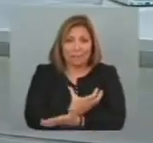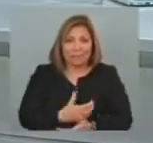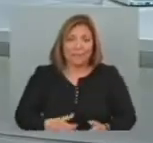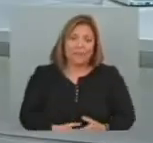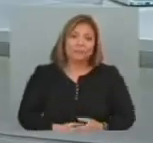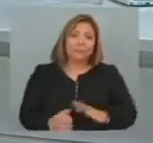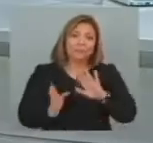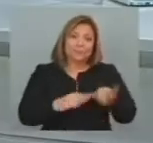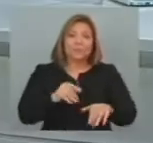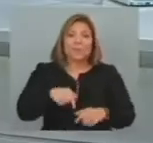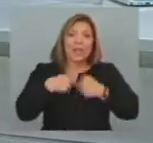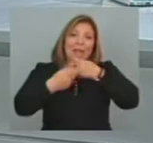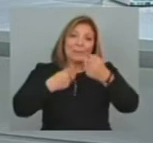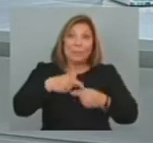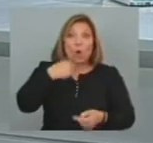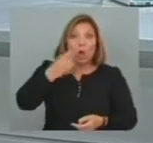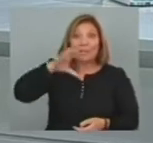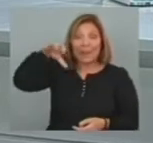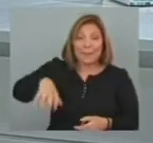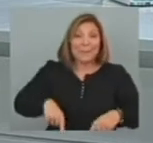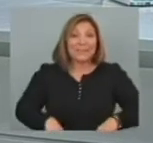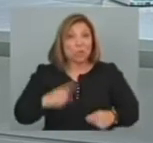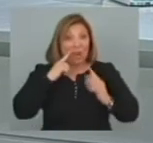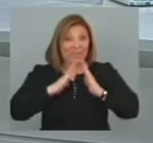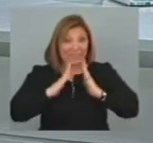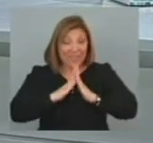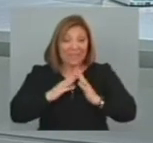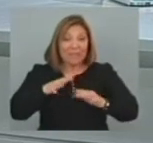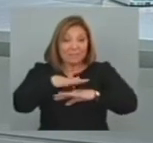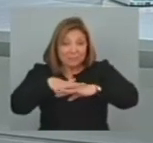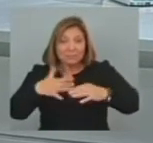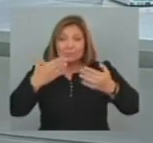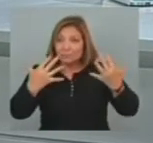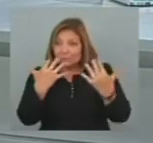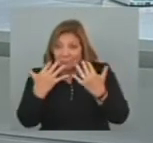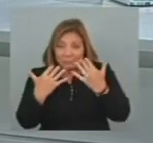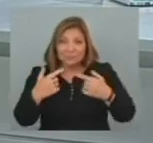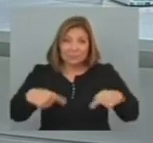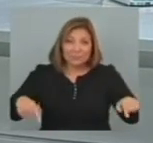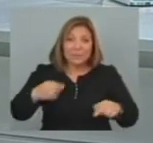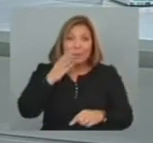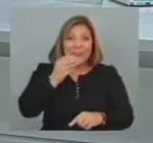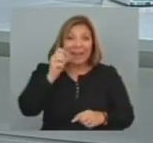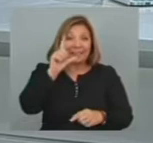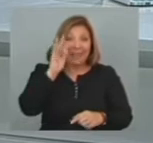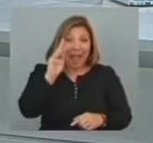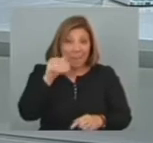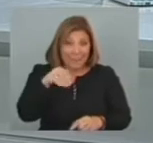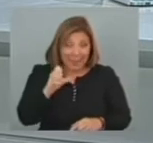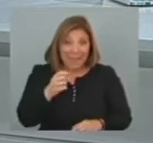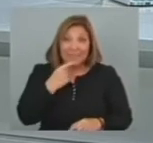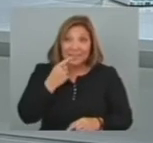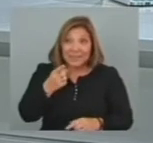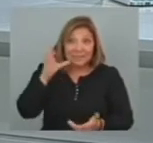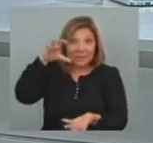Hablemos ahora De otra planta Porque el ministro De vivienda Ordenamiento Territorial Y medio ambiente Francisco Beltrame Dijo que las ventajas